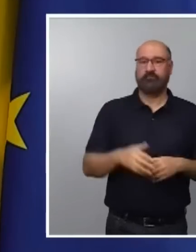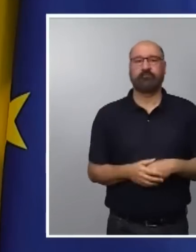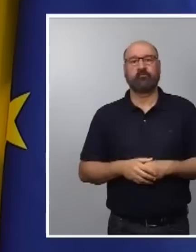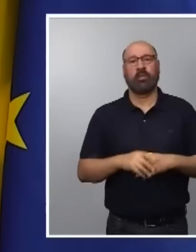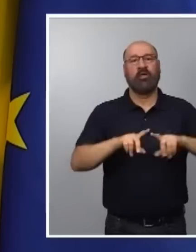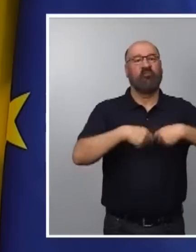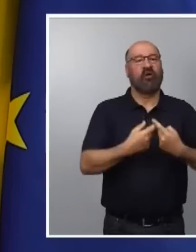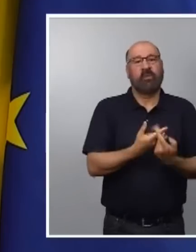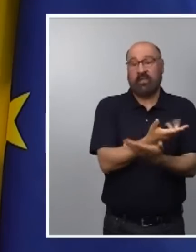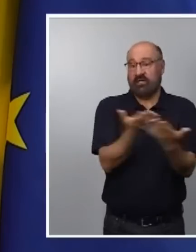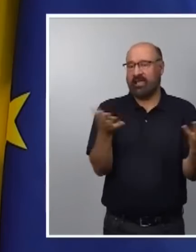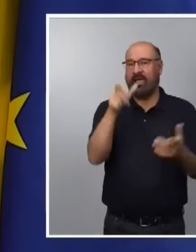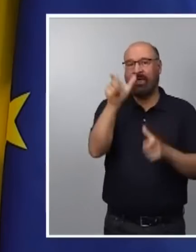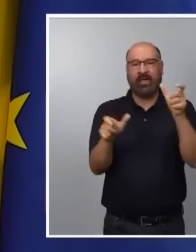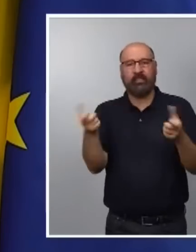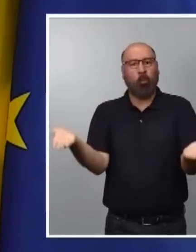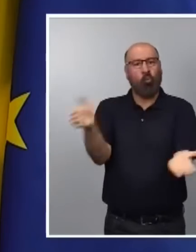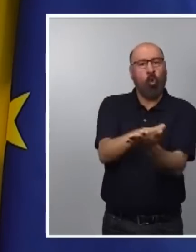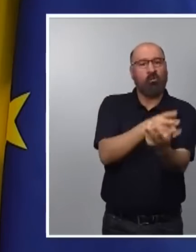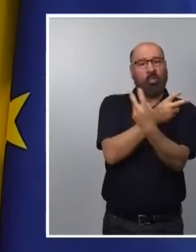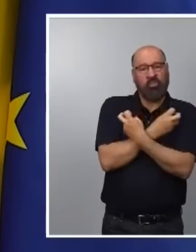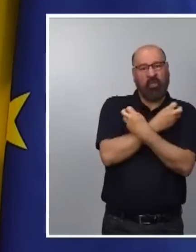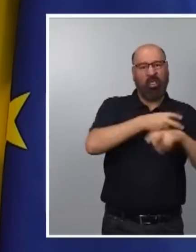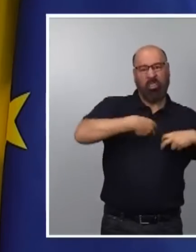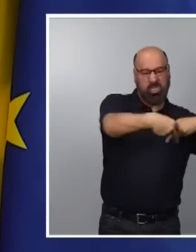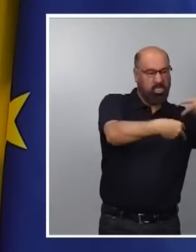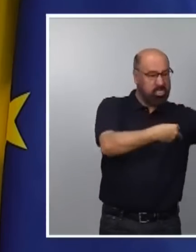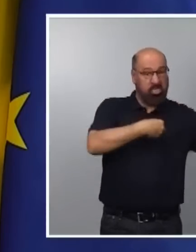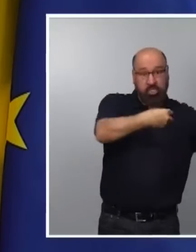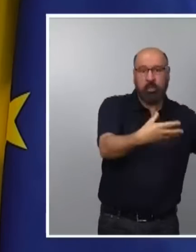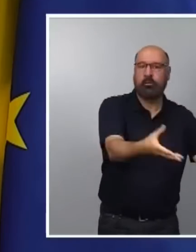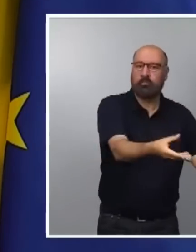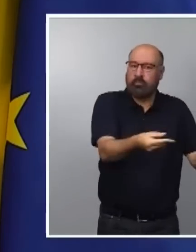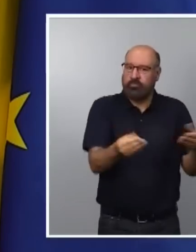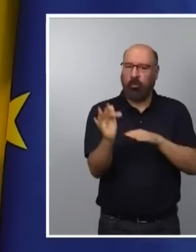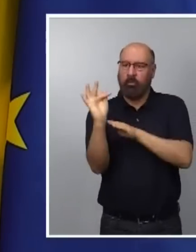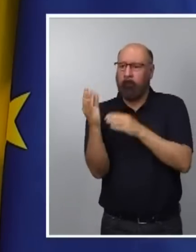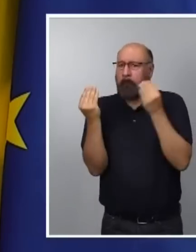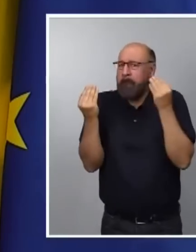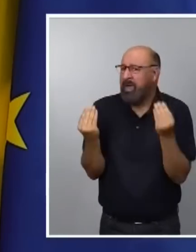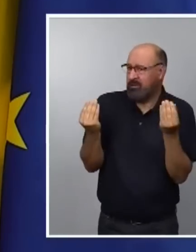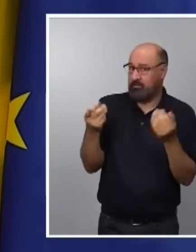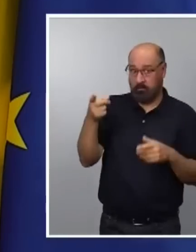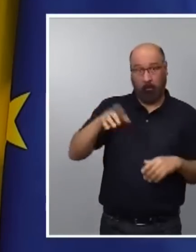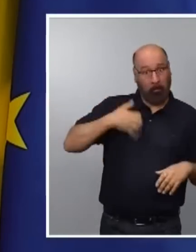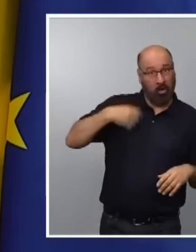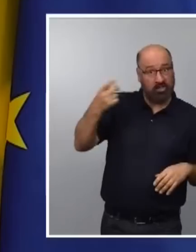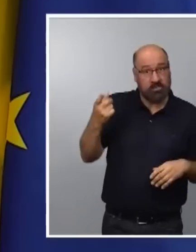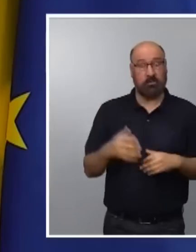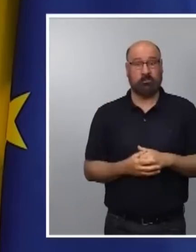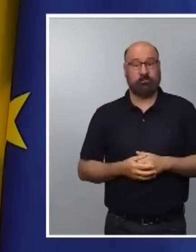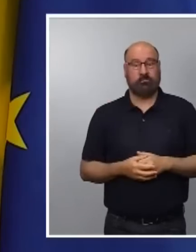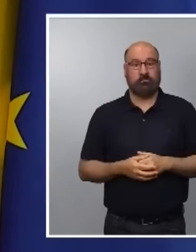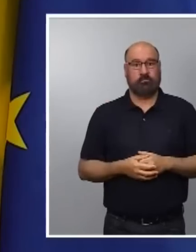restos de sus seres queridos, que no es política, que es humanidad? ¿Le puede molestar a un demócrata que